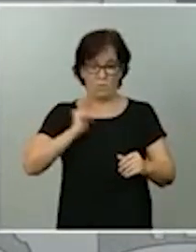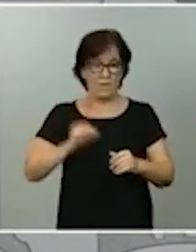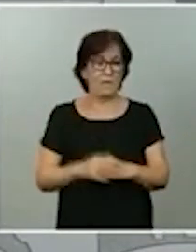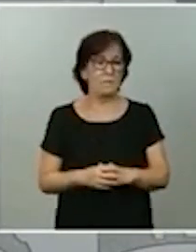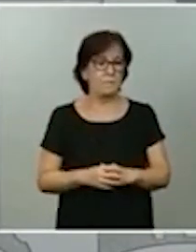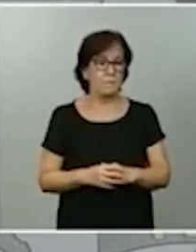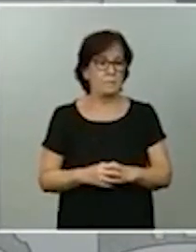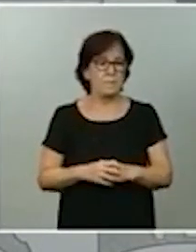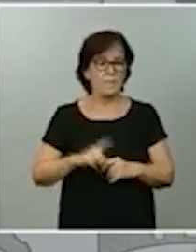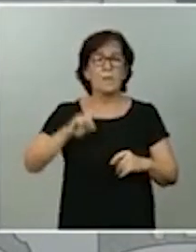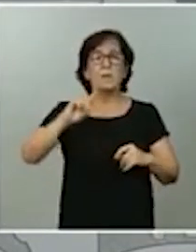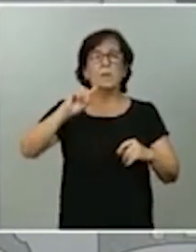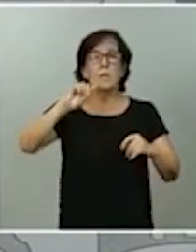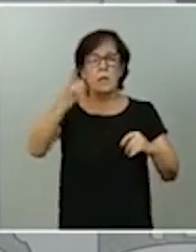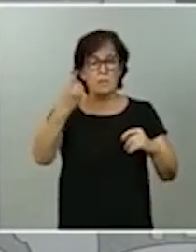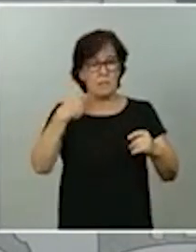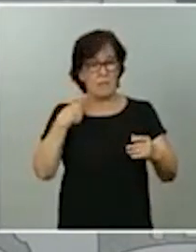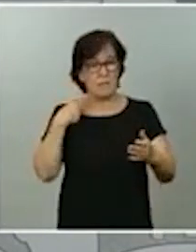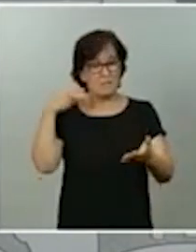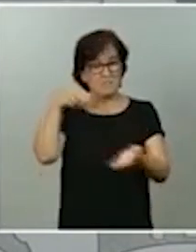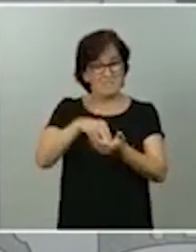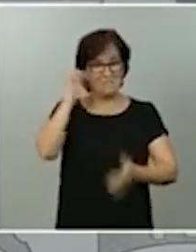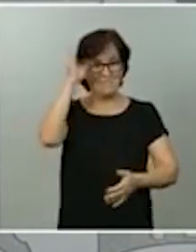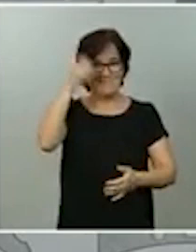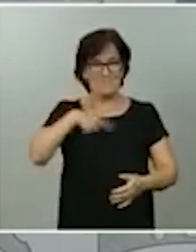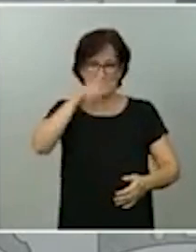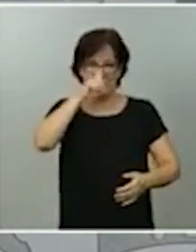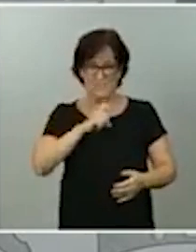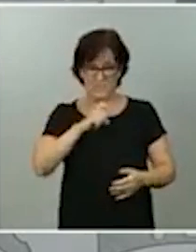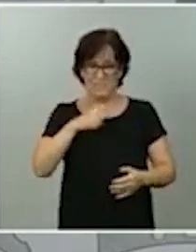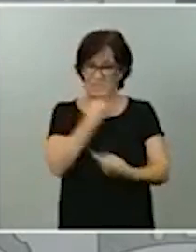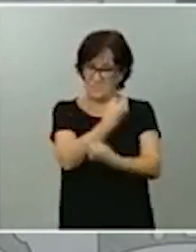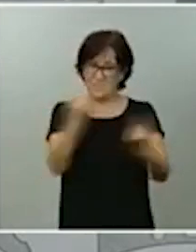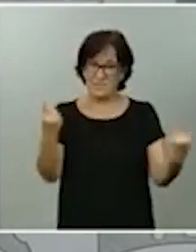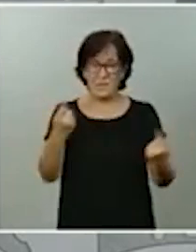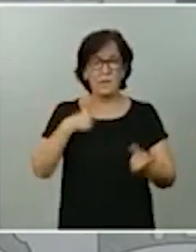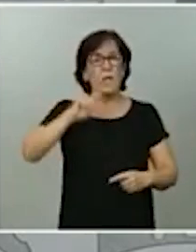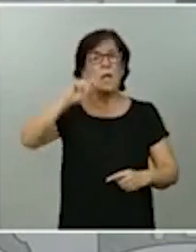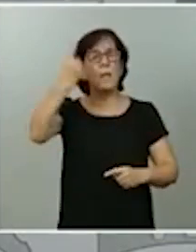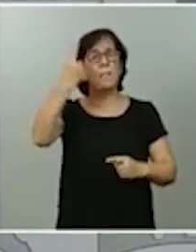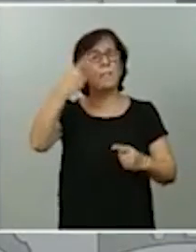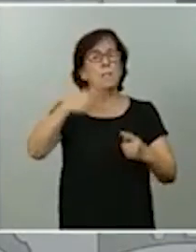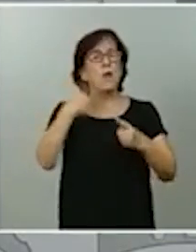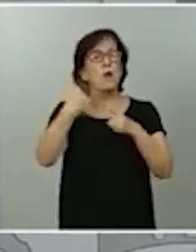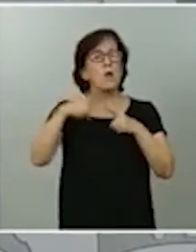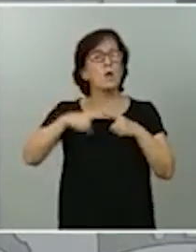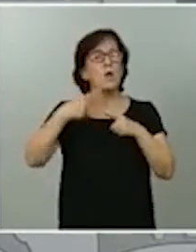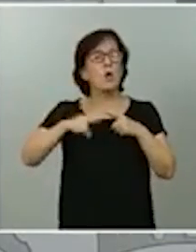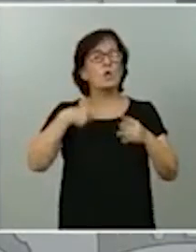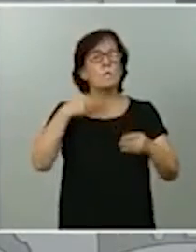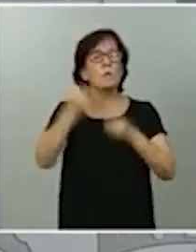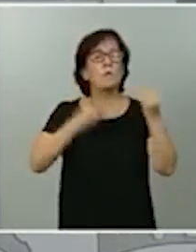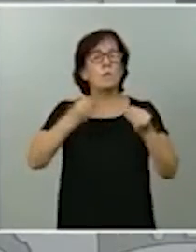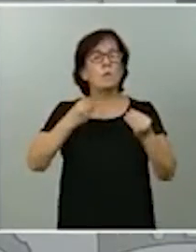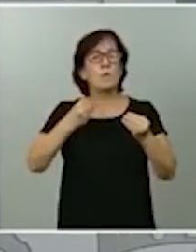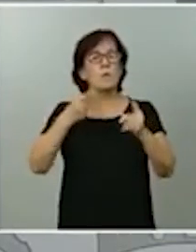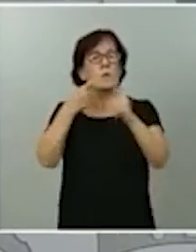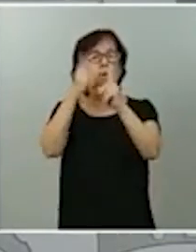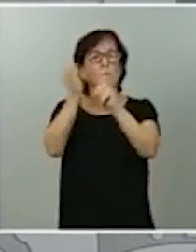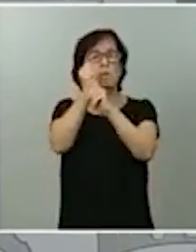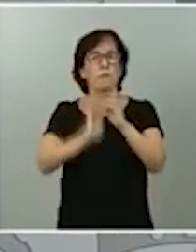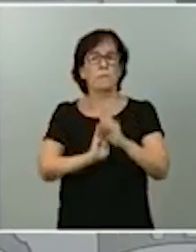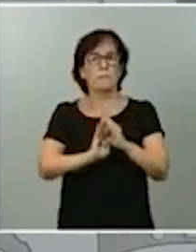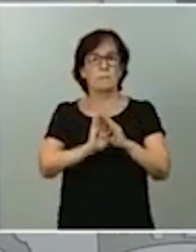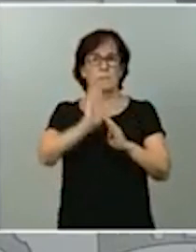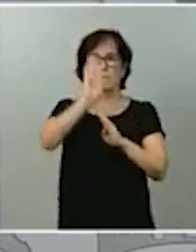comparecencias, lo recordarán, dije entonces que el primer logro llegaría cuando alcanzáramos el pico de propagación de la